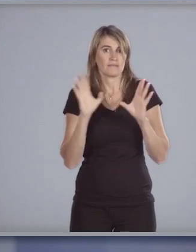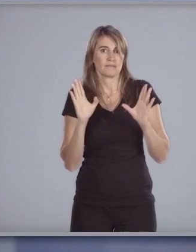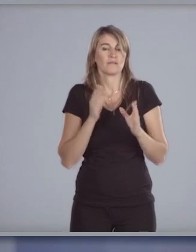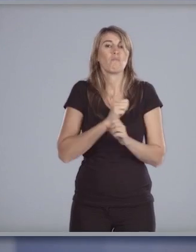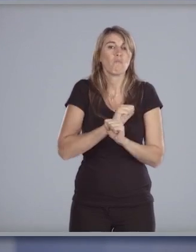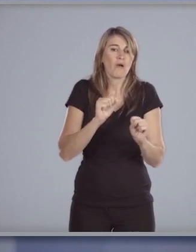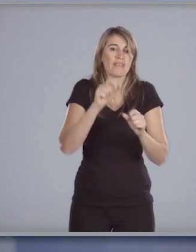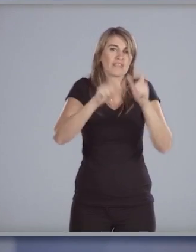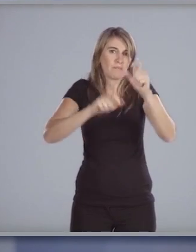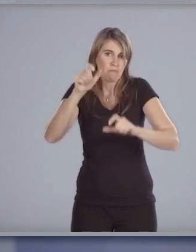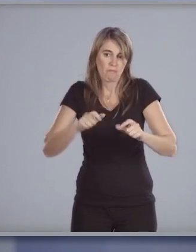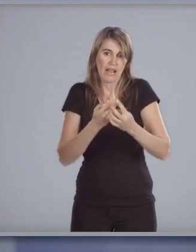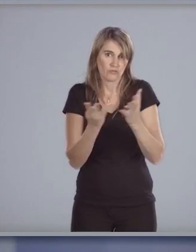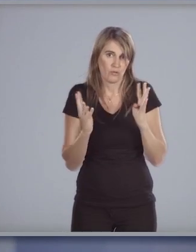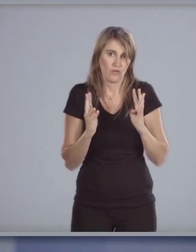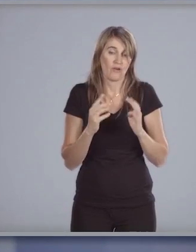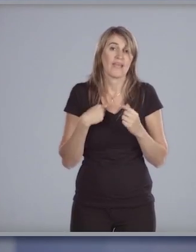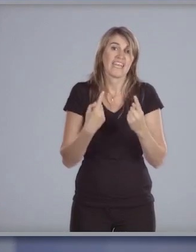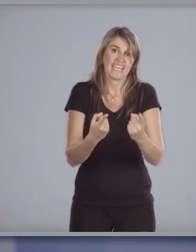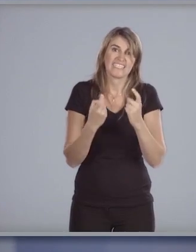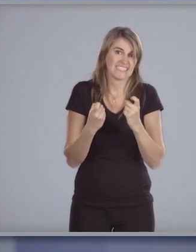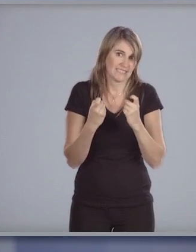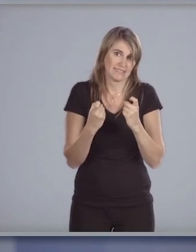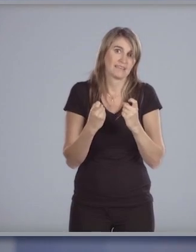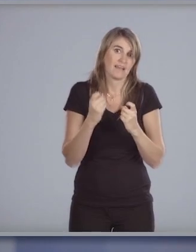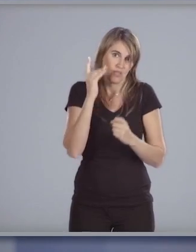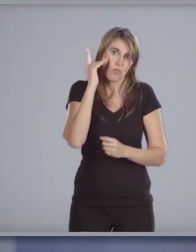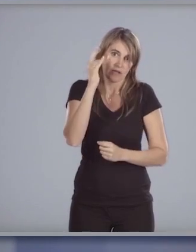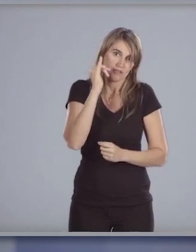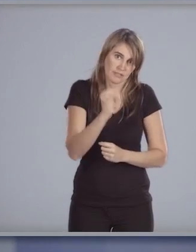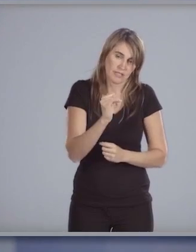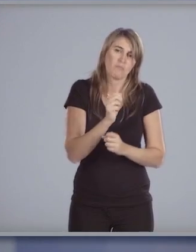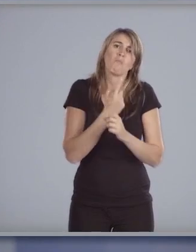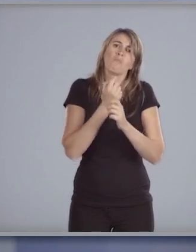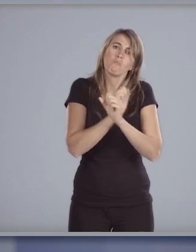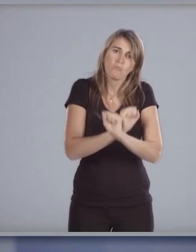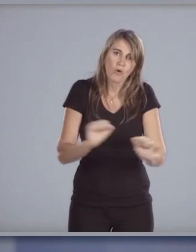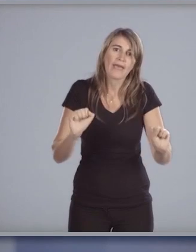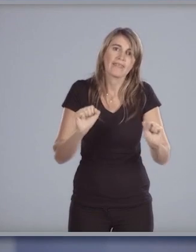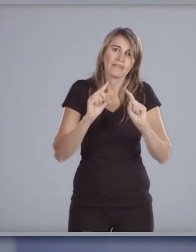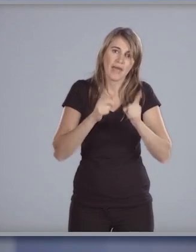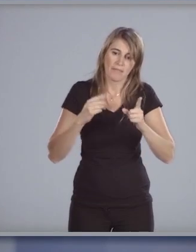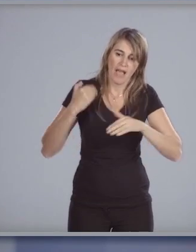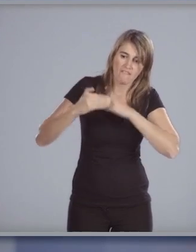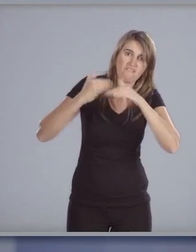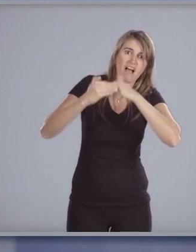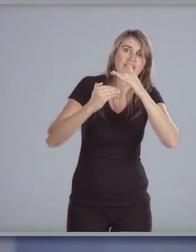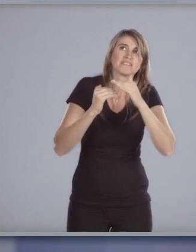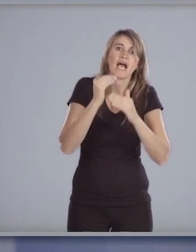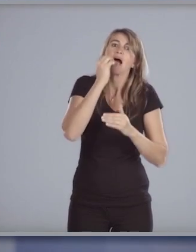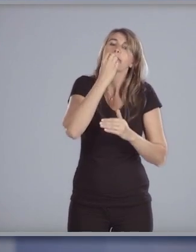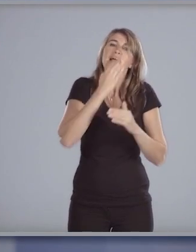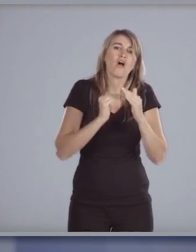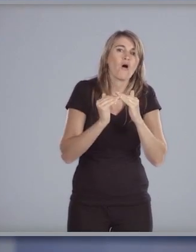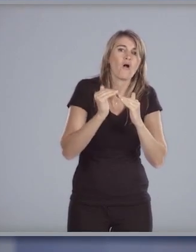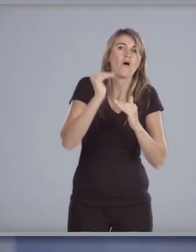democrática es necesario claro que lo es pero además es posible avanzar en una educación de